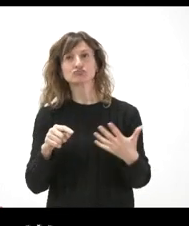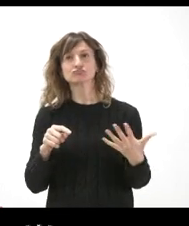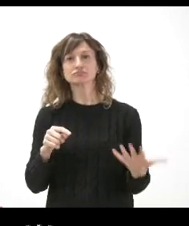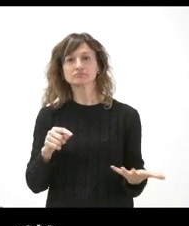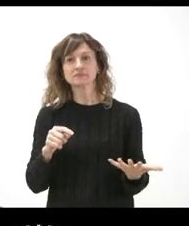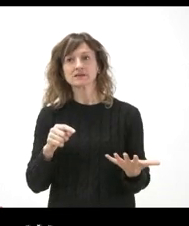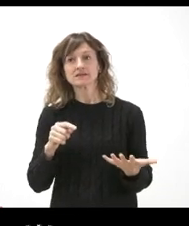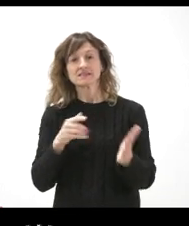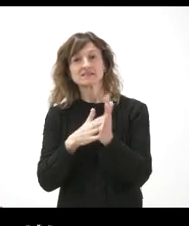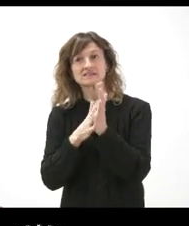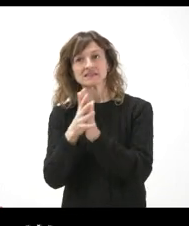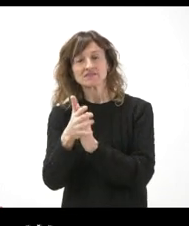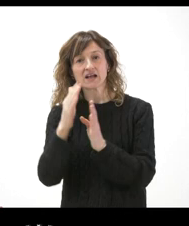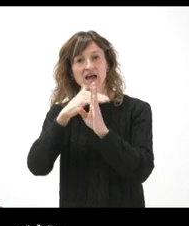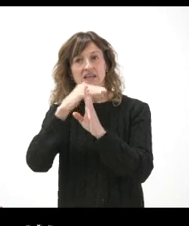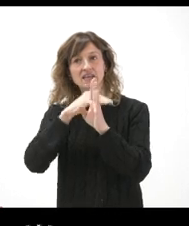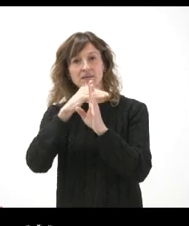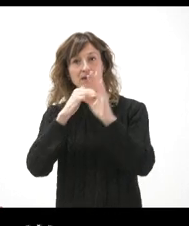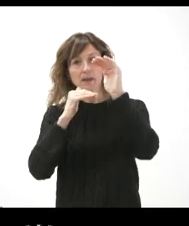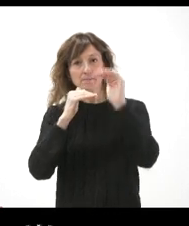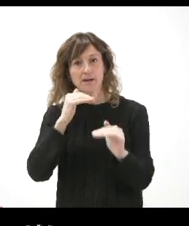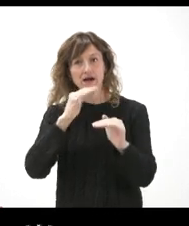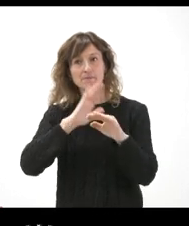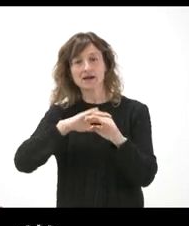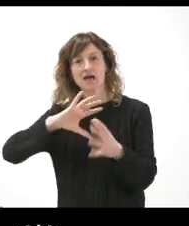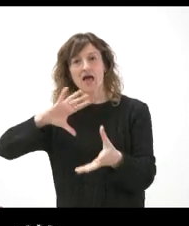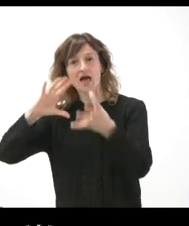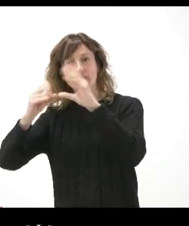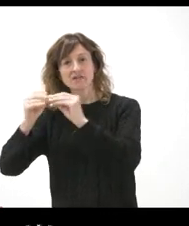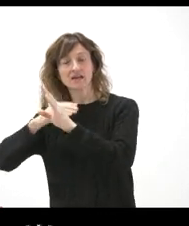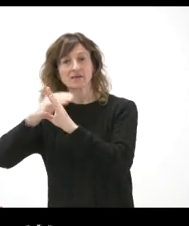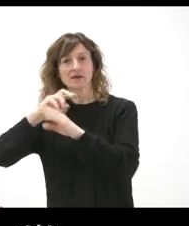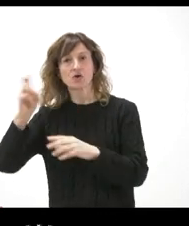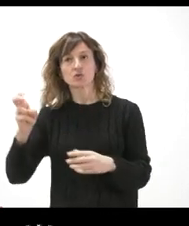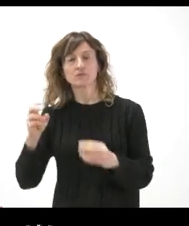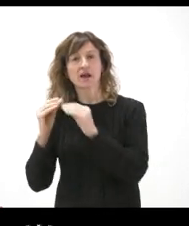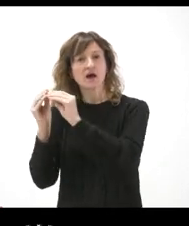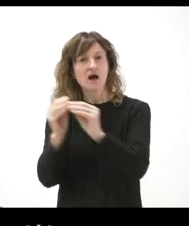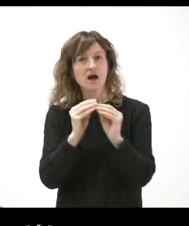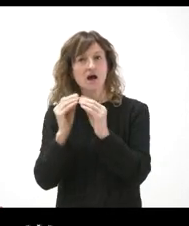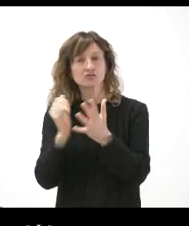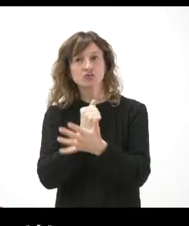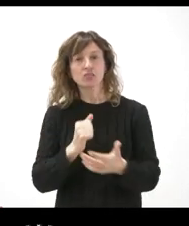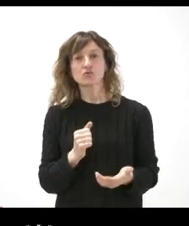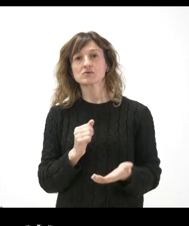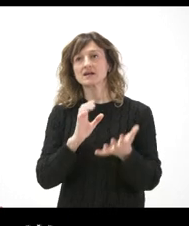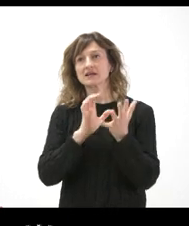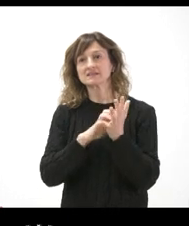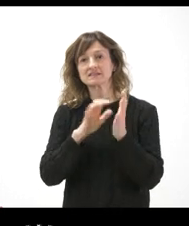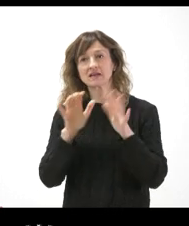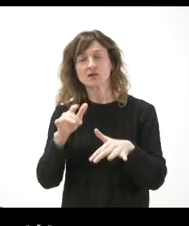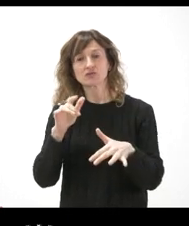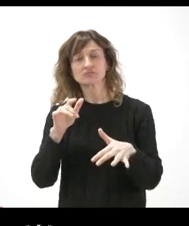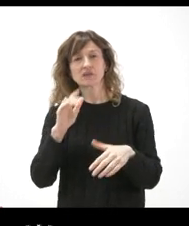una rebaja del nivel para acomodar, porque claro, si se va a homogeneizar todo, no sé si eso Castilla y León lo va a